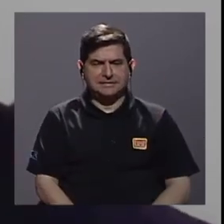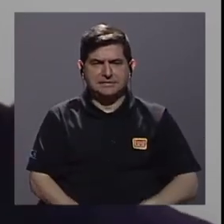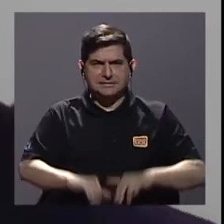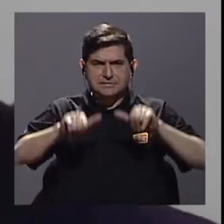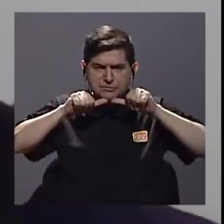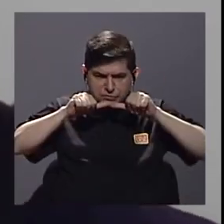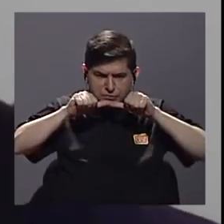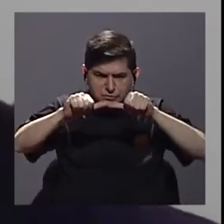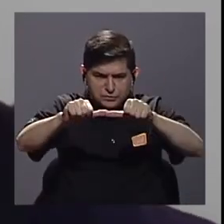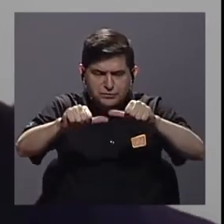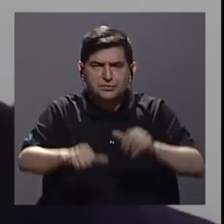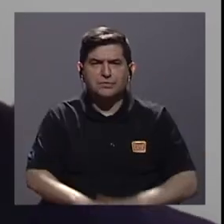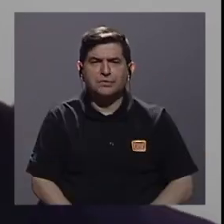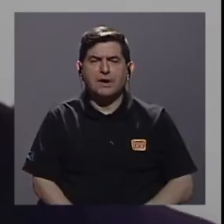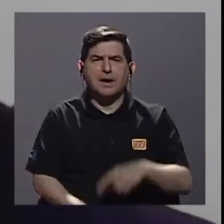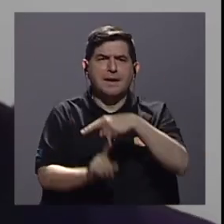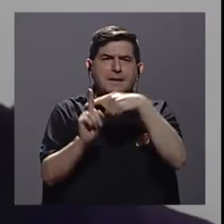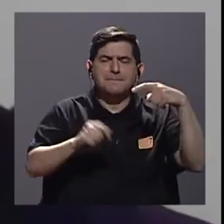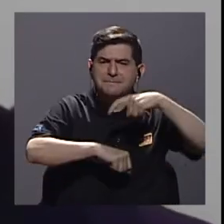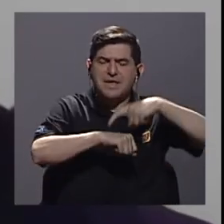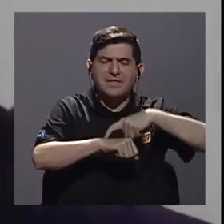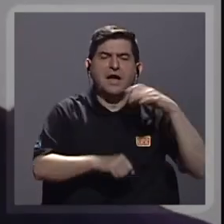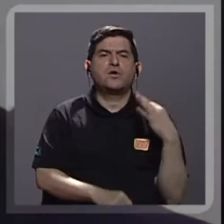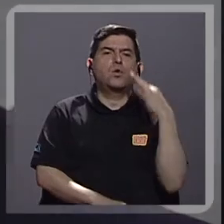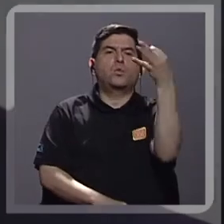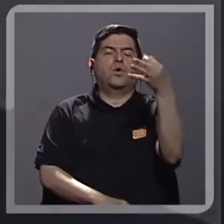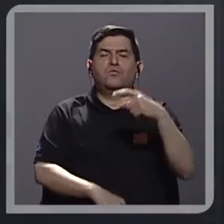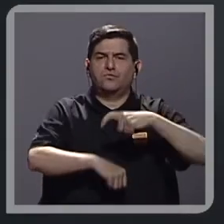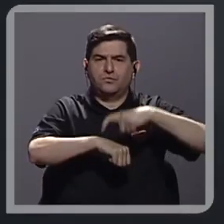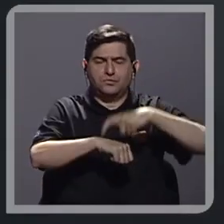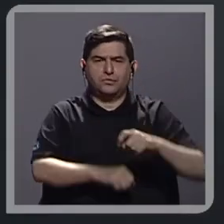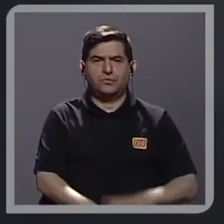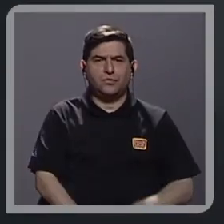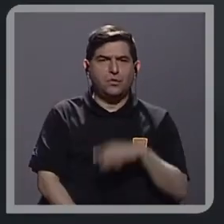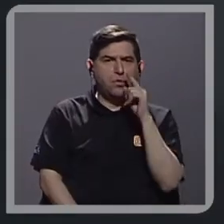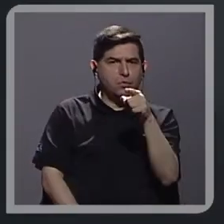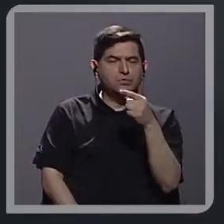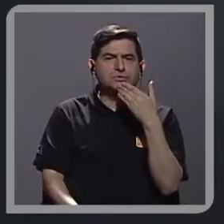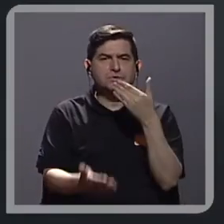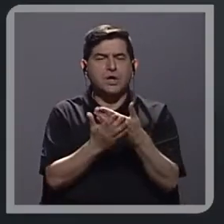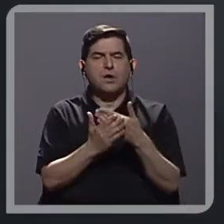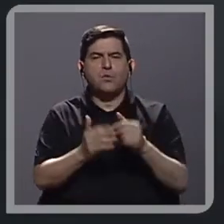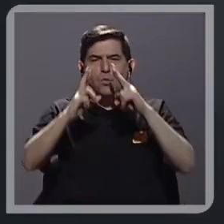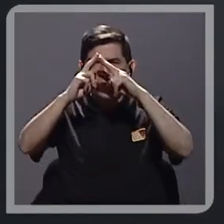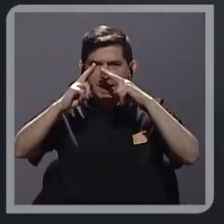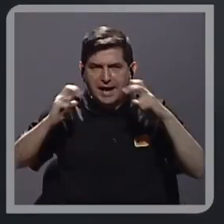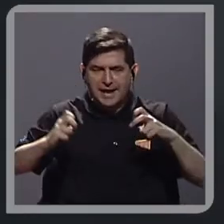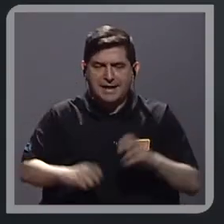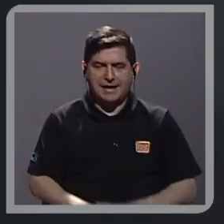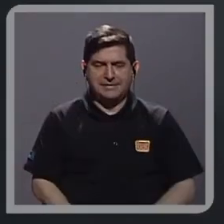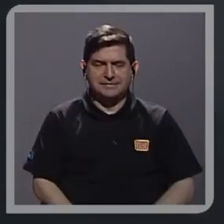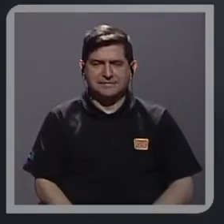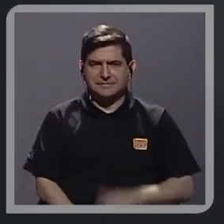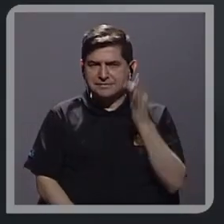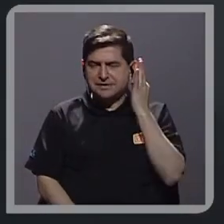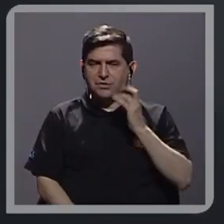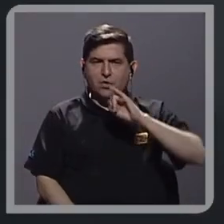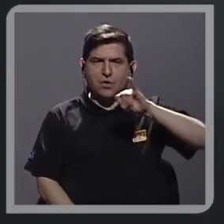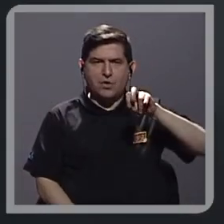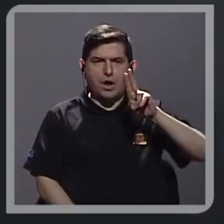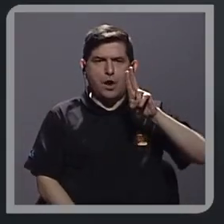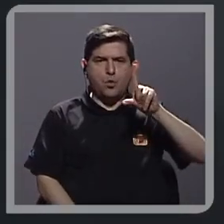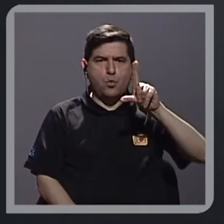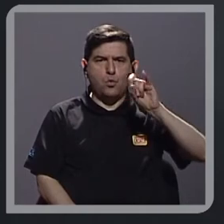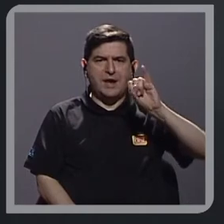sostenible, ¿verdad? En el mediano y largo plazo. Vea que usted hace una muy buena radiografía, doña Julissa, pero además,